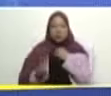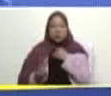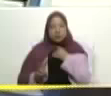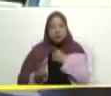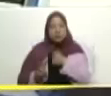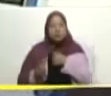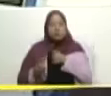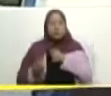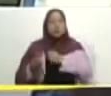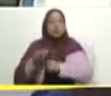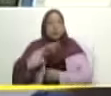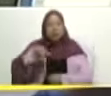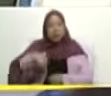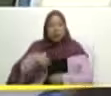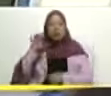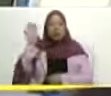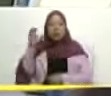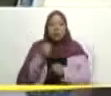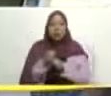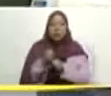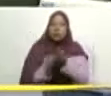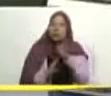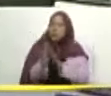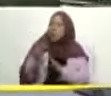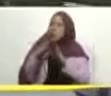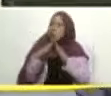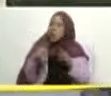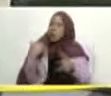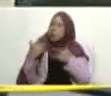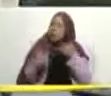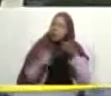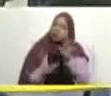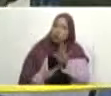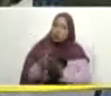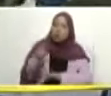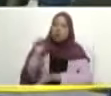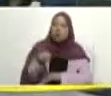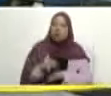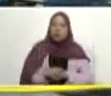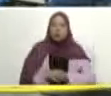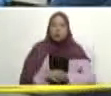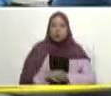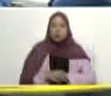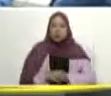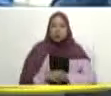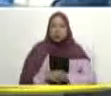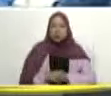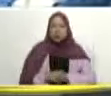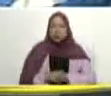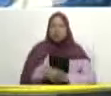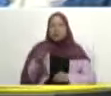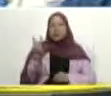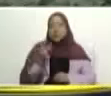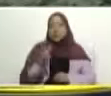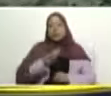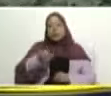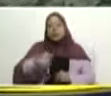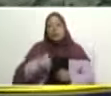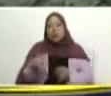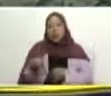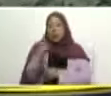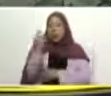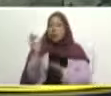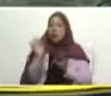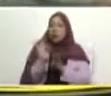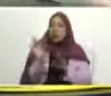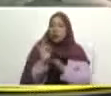nuestra patria y superaremos todo lo que haya que superar y ustedes lo verán nosotros no engañamos a